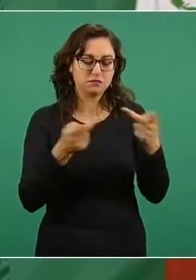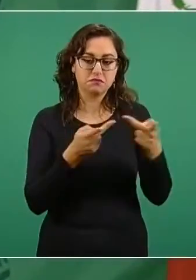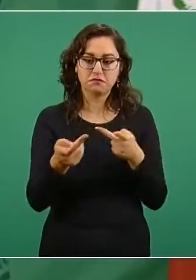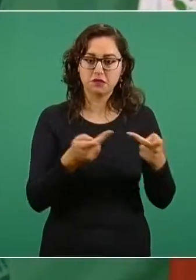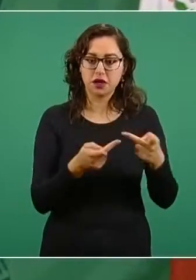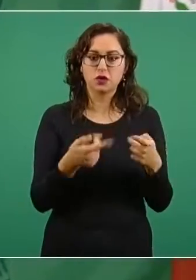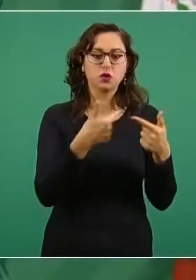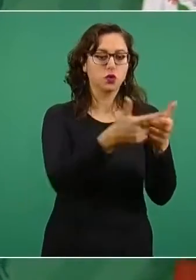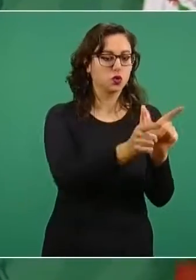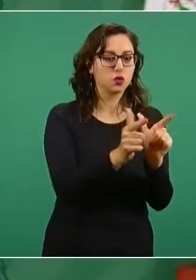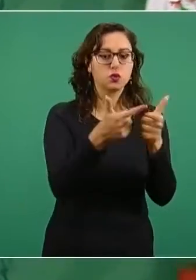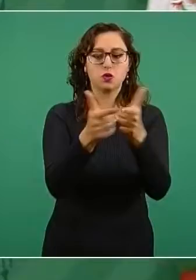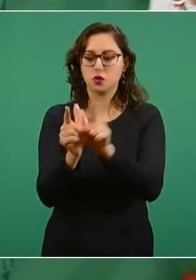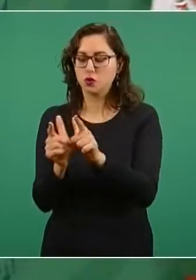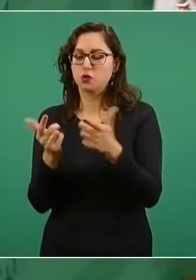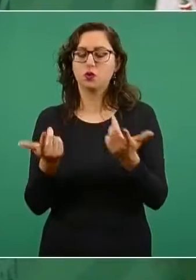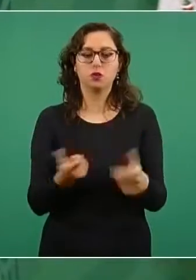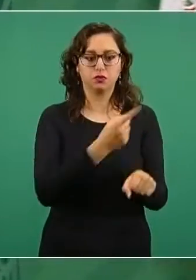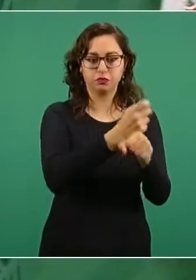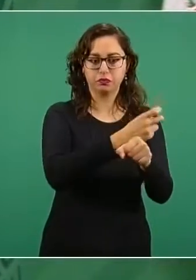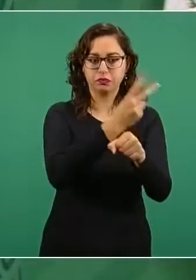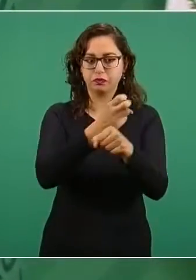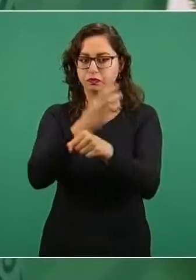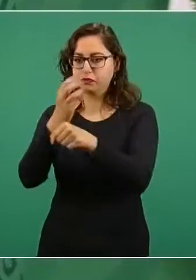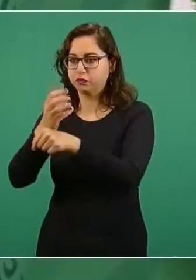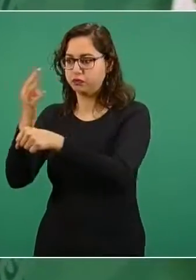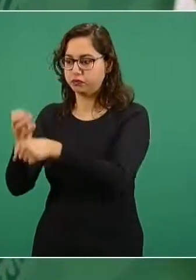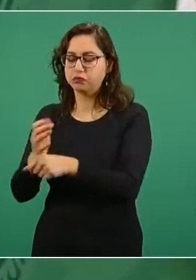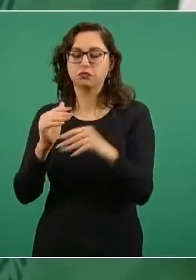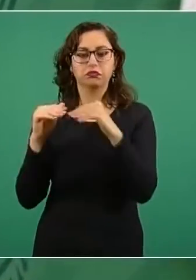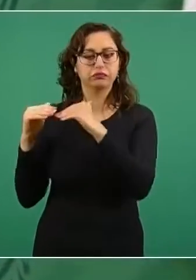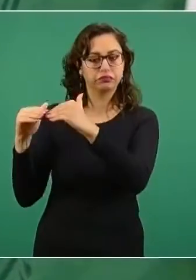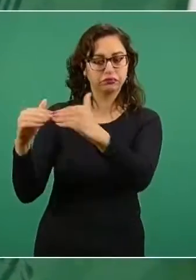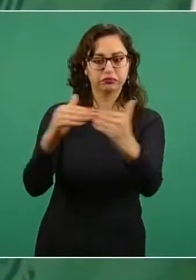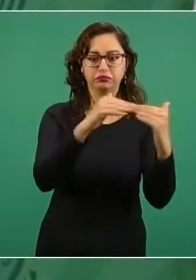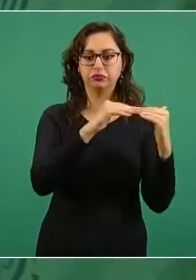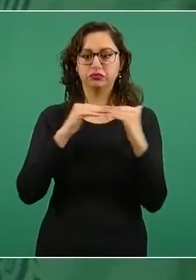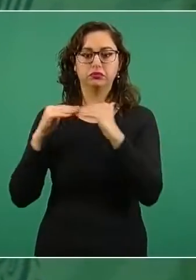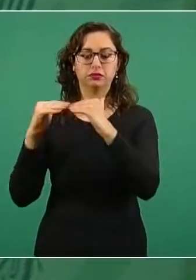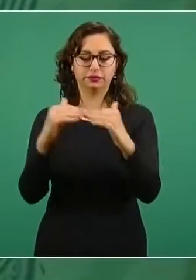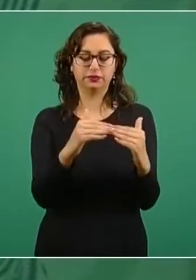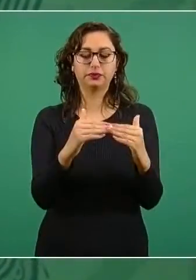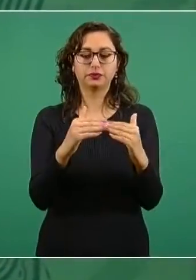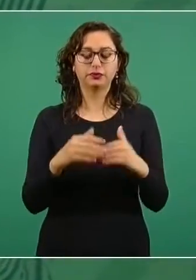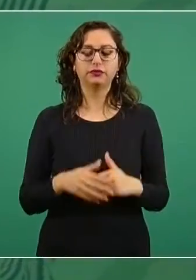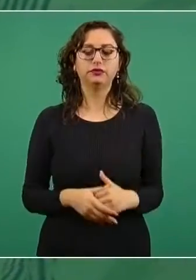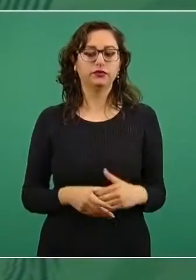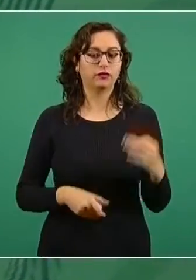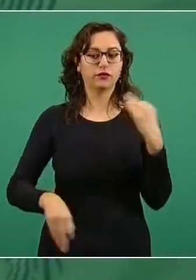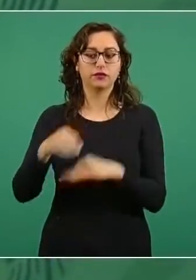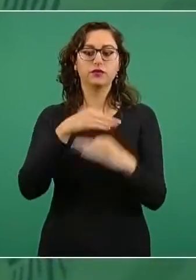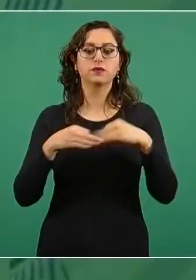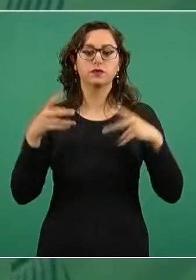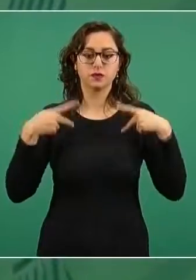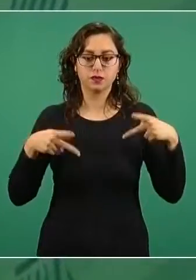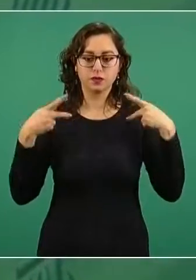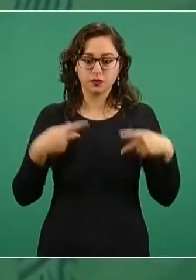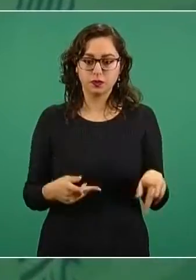condiciones de igualdad, que a todos nos llegue la vacuna